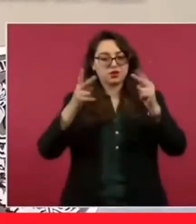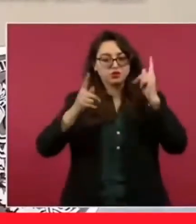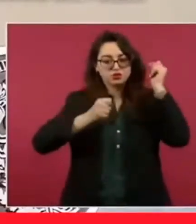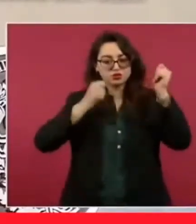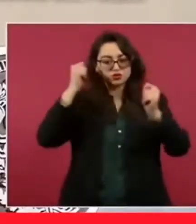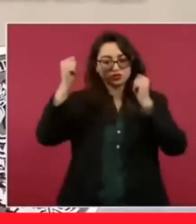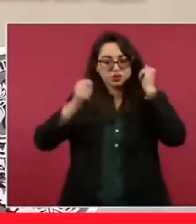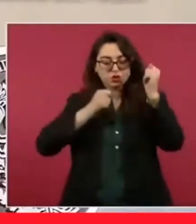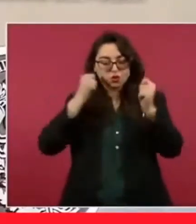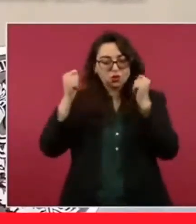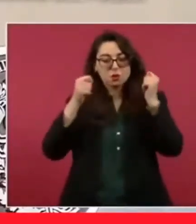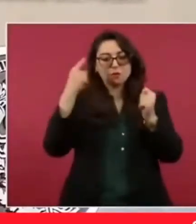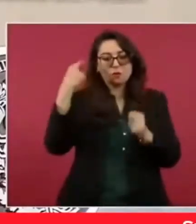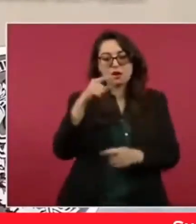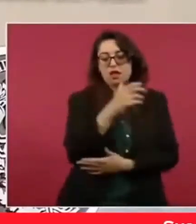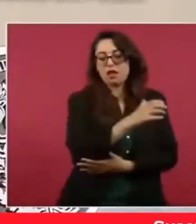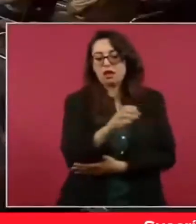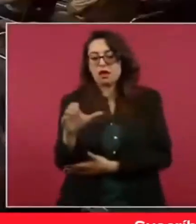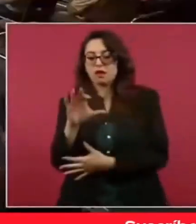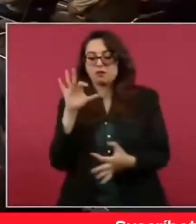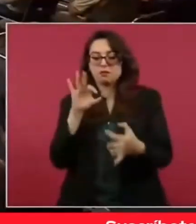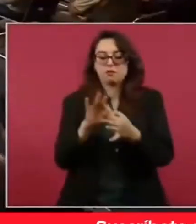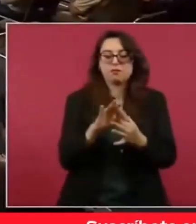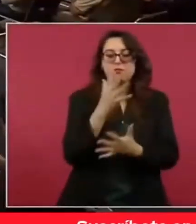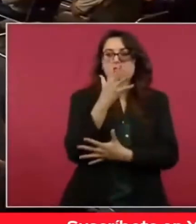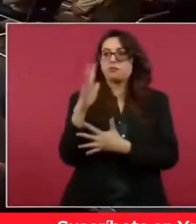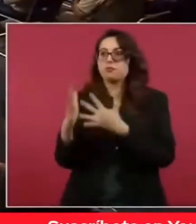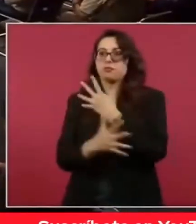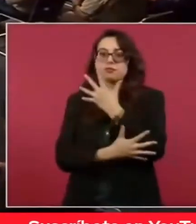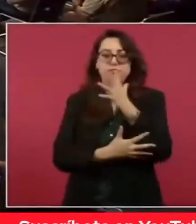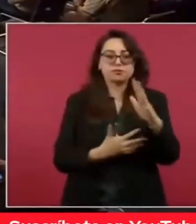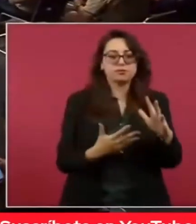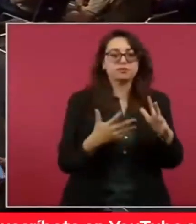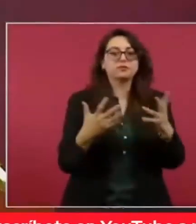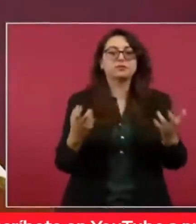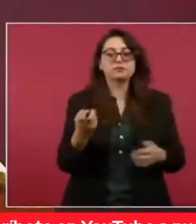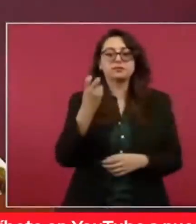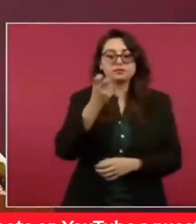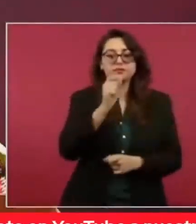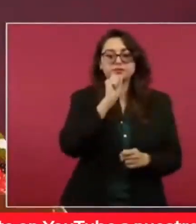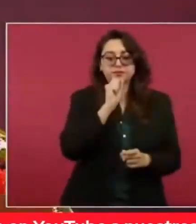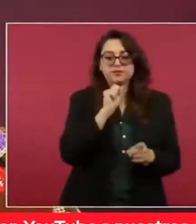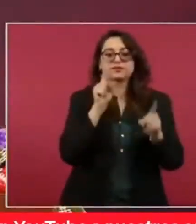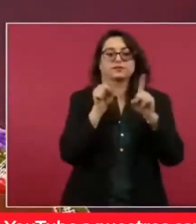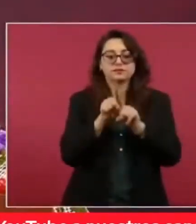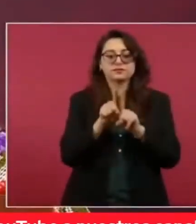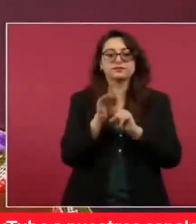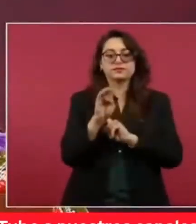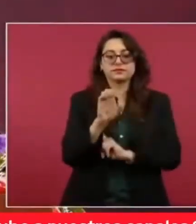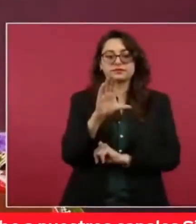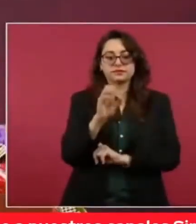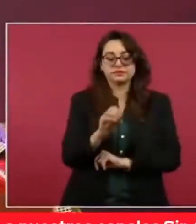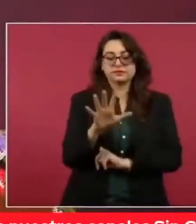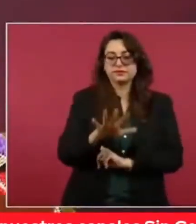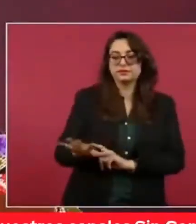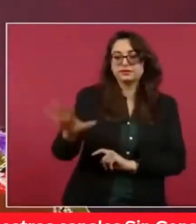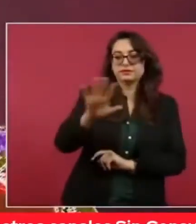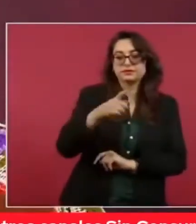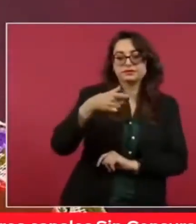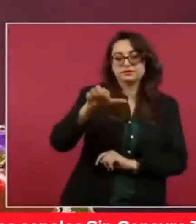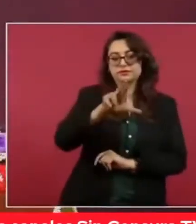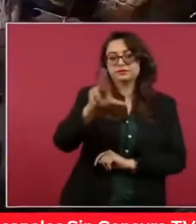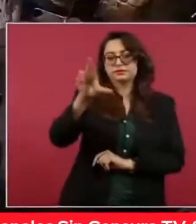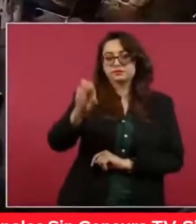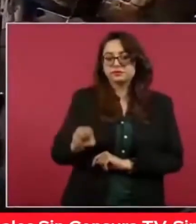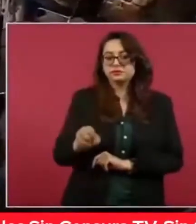sostenible y sustentable. ¿O por qué no? Conocer el Mejo, el Beco, que está anclado en Cancún, Quintana Roo. Alojar a